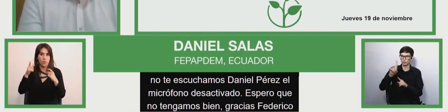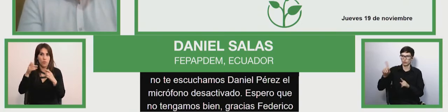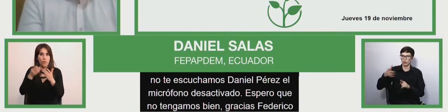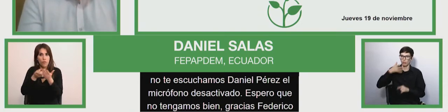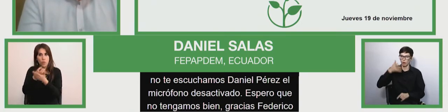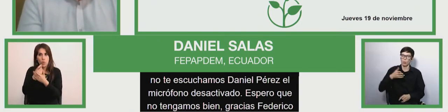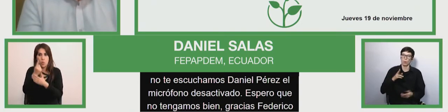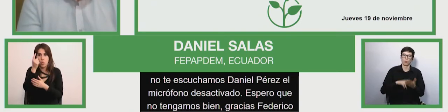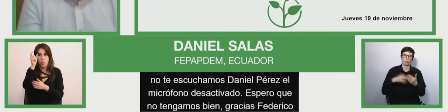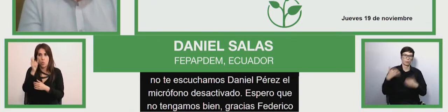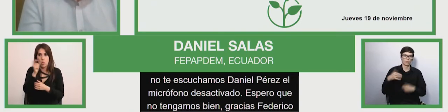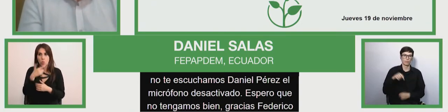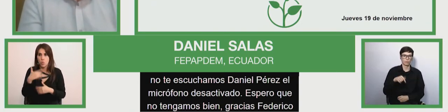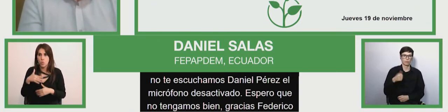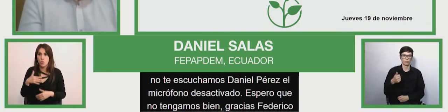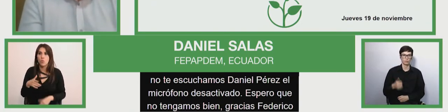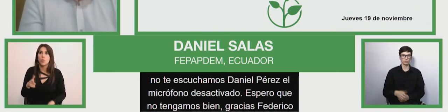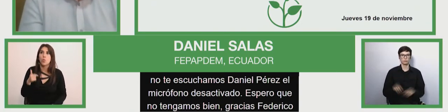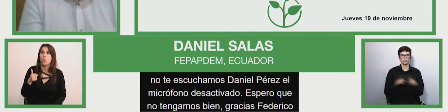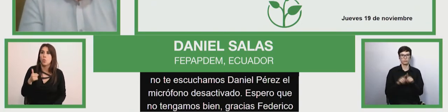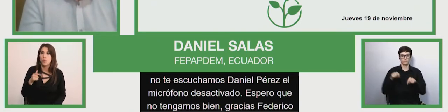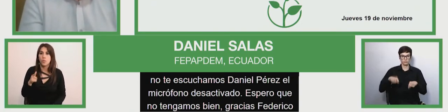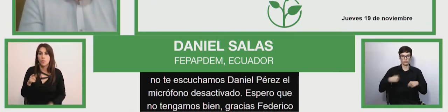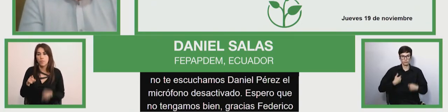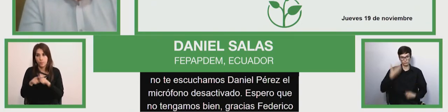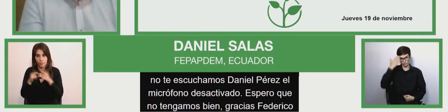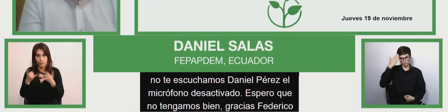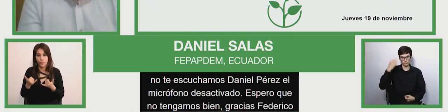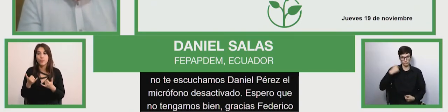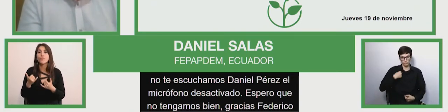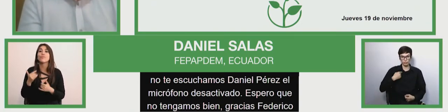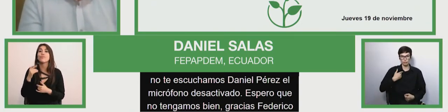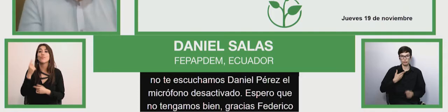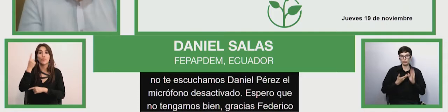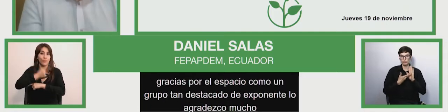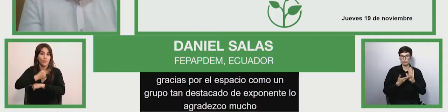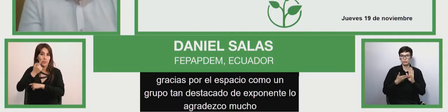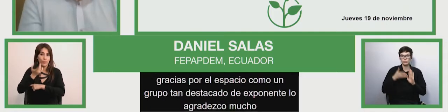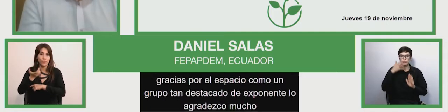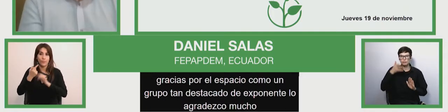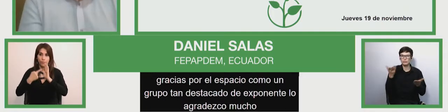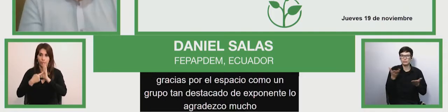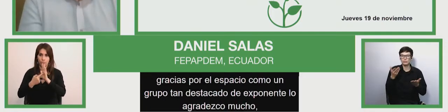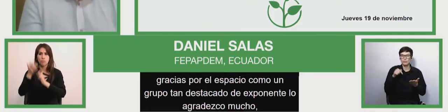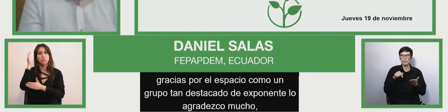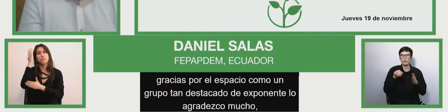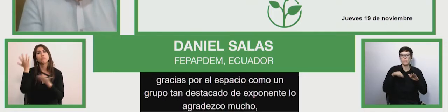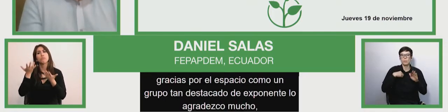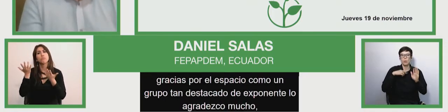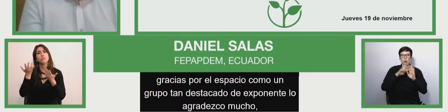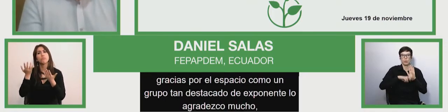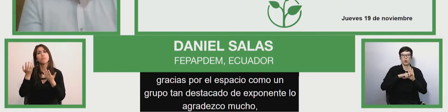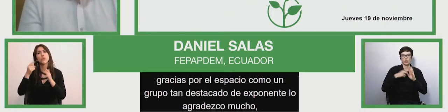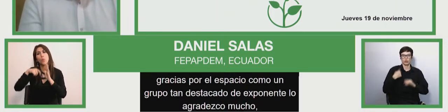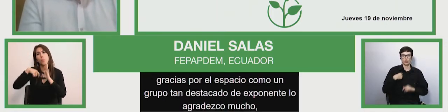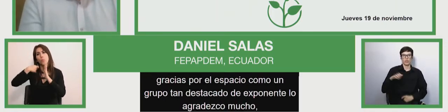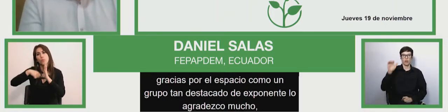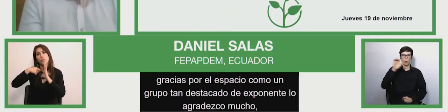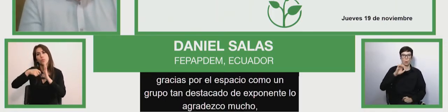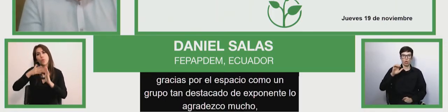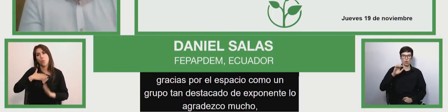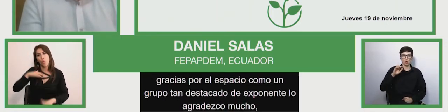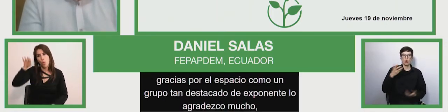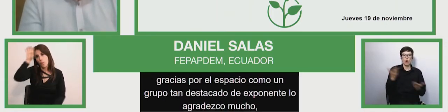Lo que yo voy a hacer el día de hoy es tratar de aterrizar en una práctica concreta a través del proyecto Bridging the Gap en Ecuador, cómo